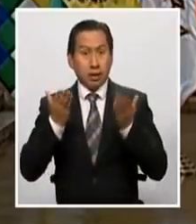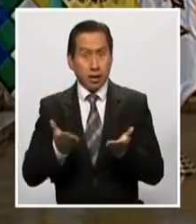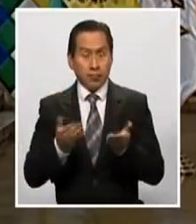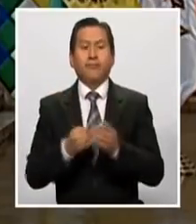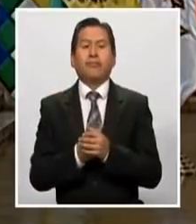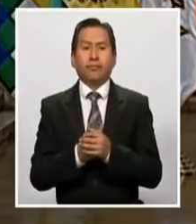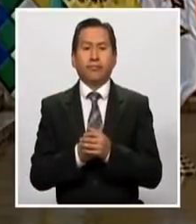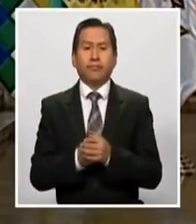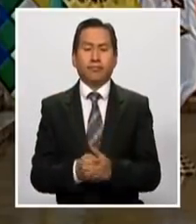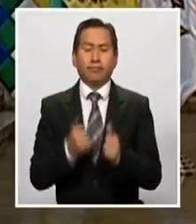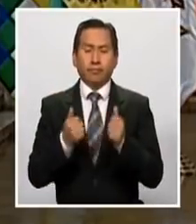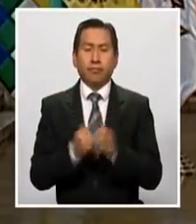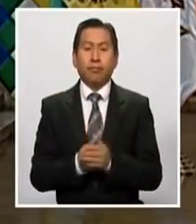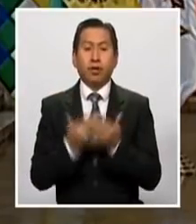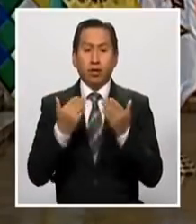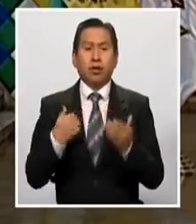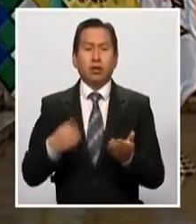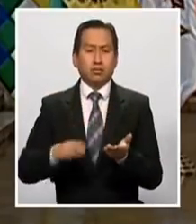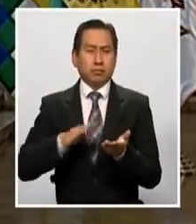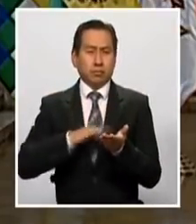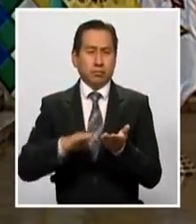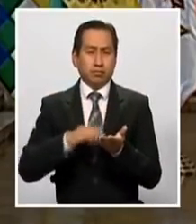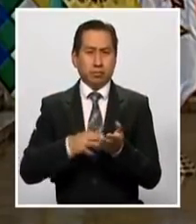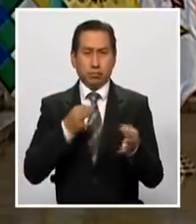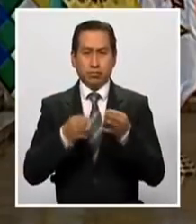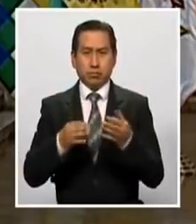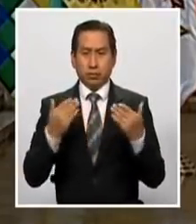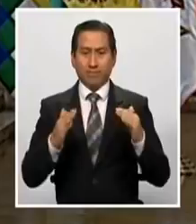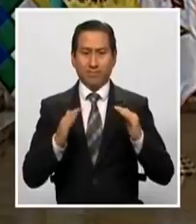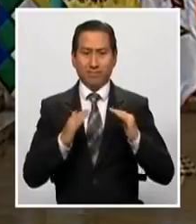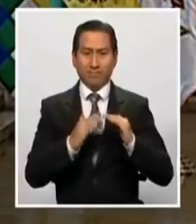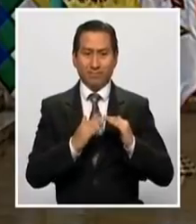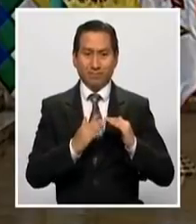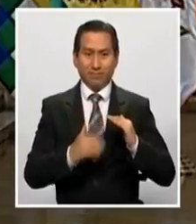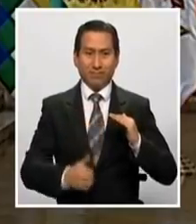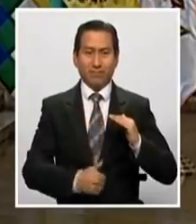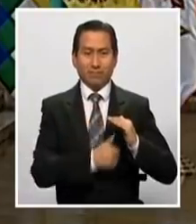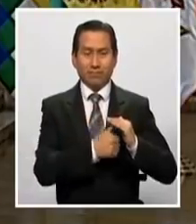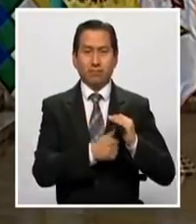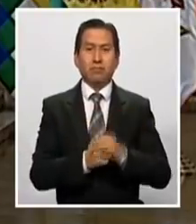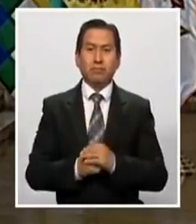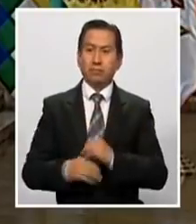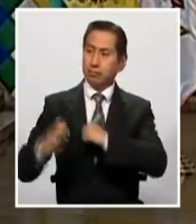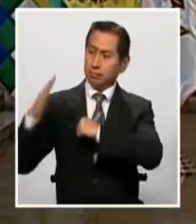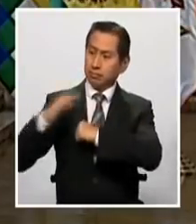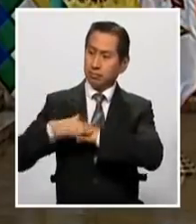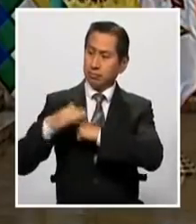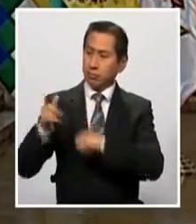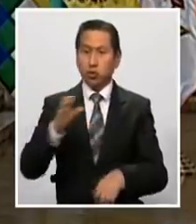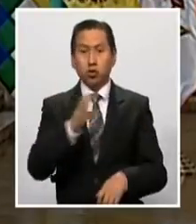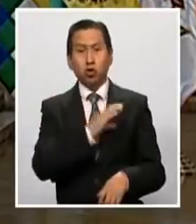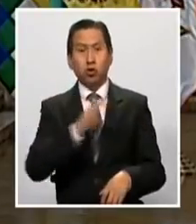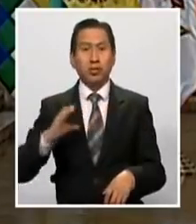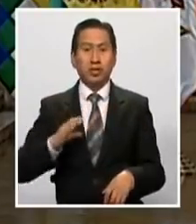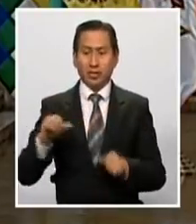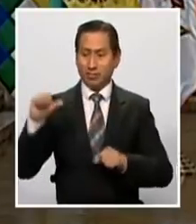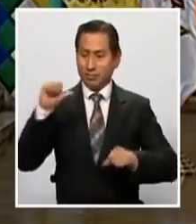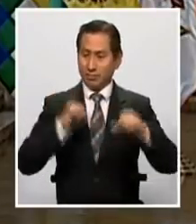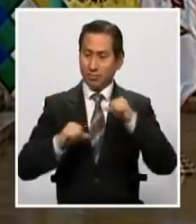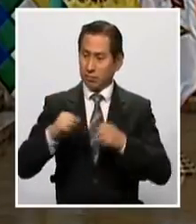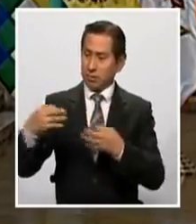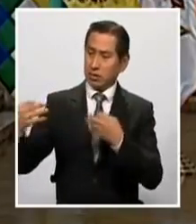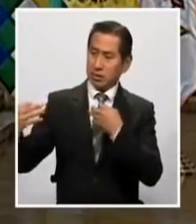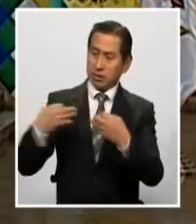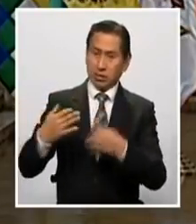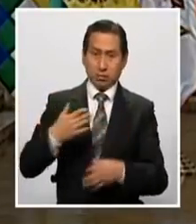Bien, ahora permítanme hablar de la cuarentena. Por recomendación del comité científico que me asesora,